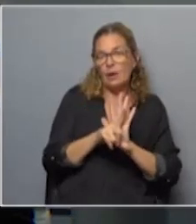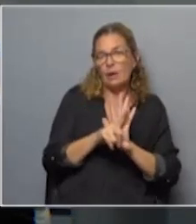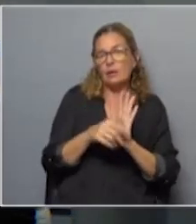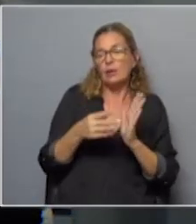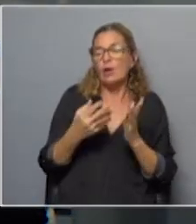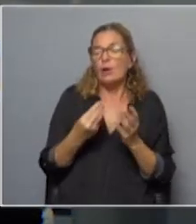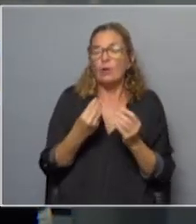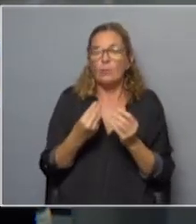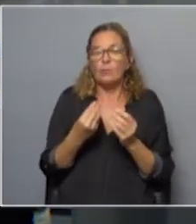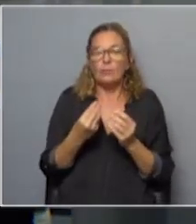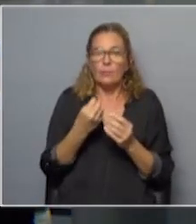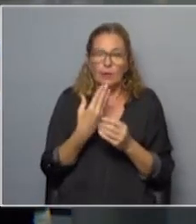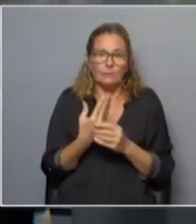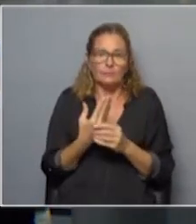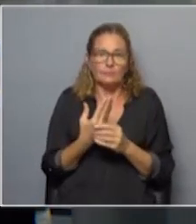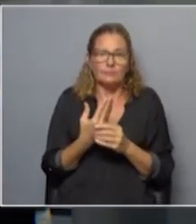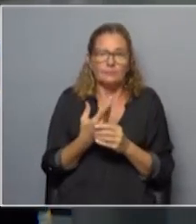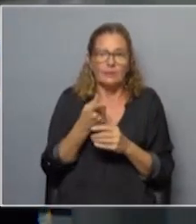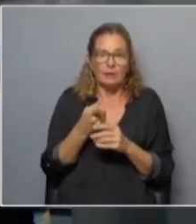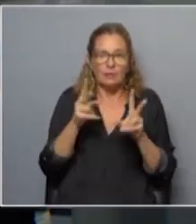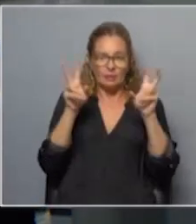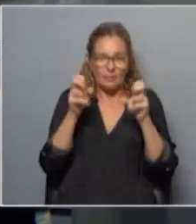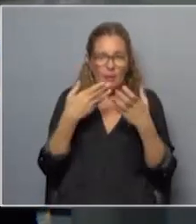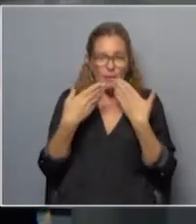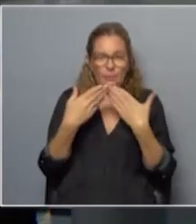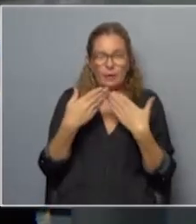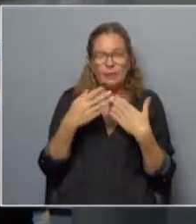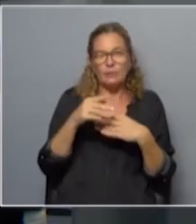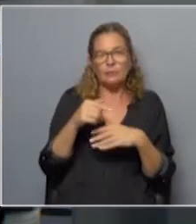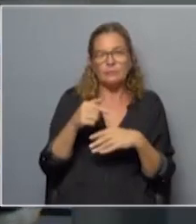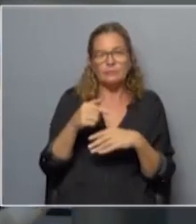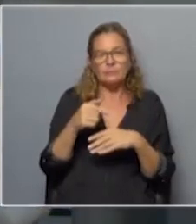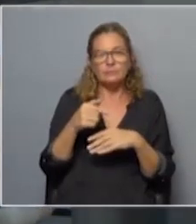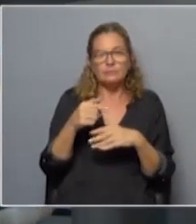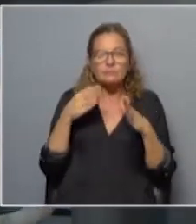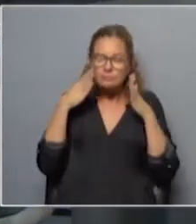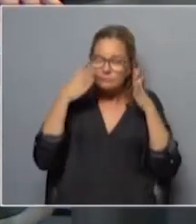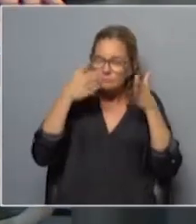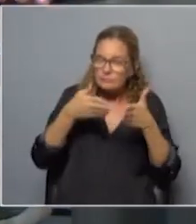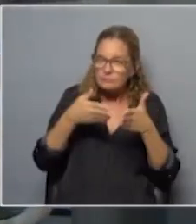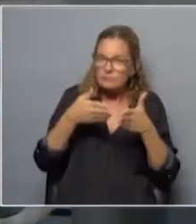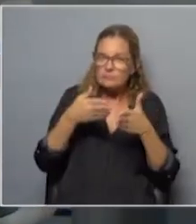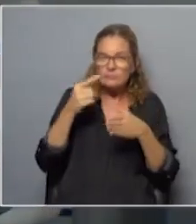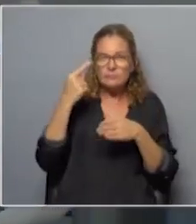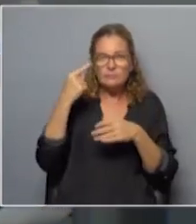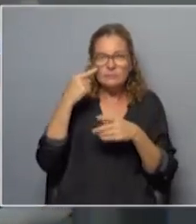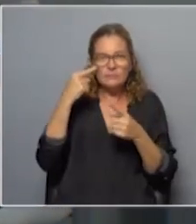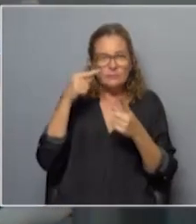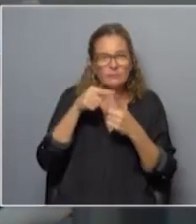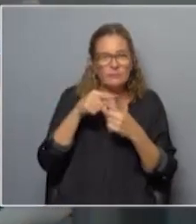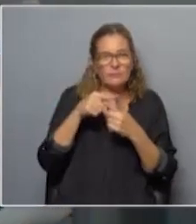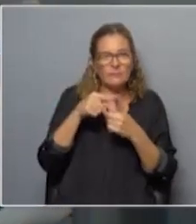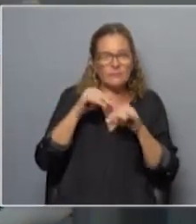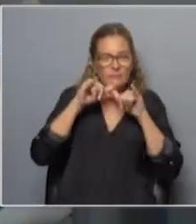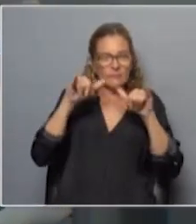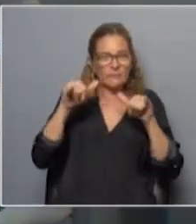aspectos así que bueno sobre esto vamos a hablar a continuación centrándonos tanto en el principio como en el final de la campaña